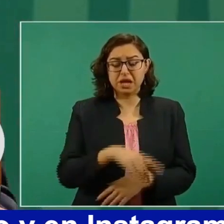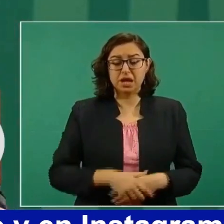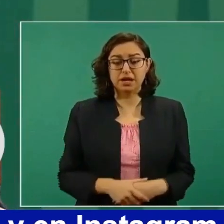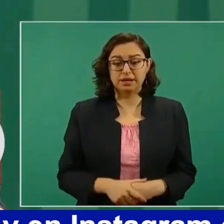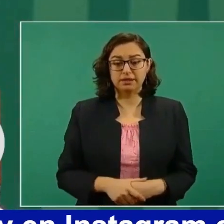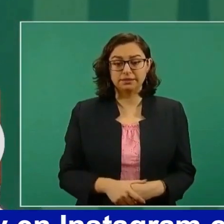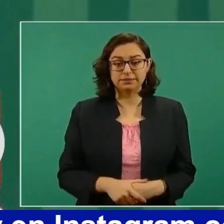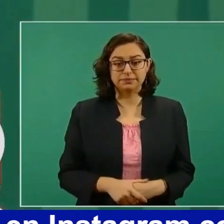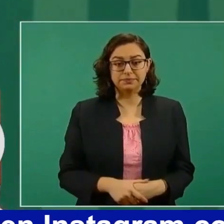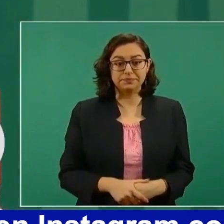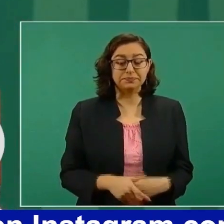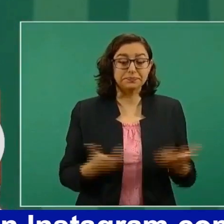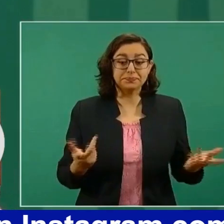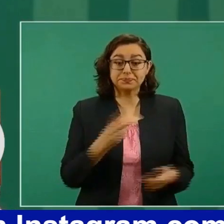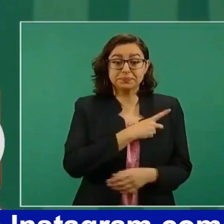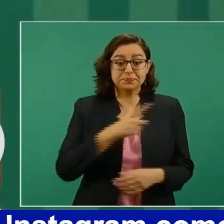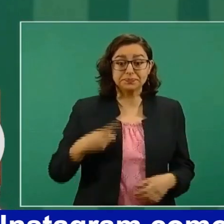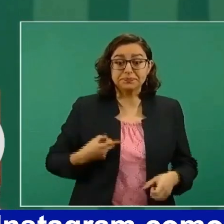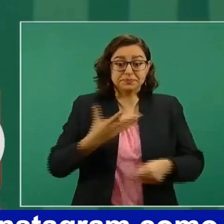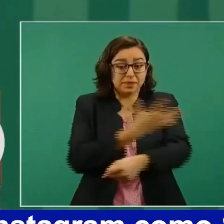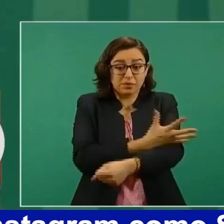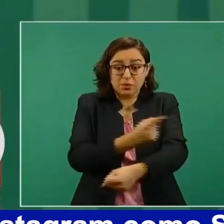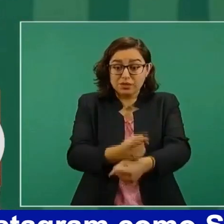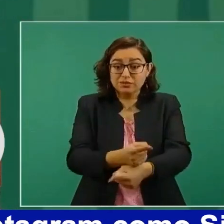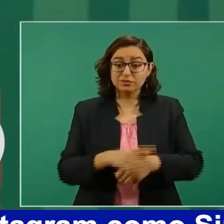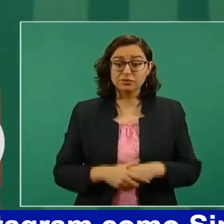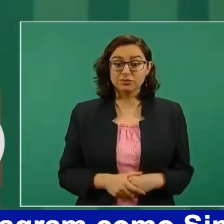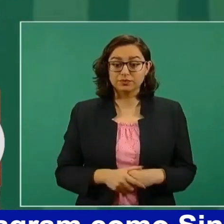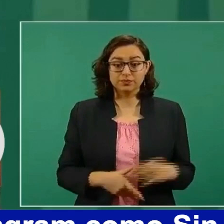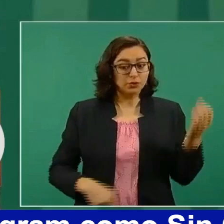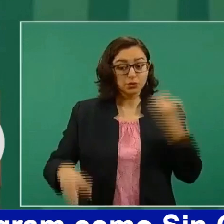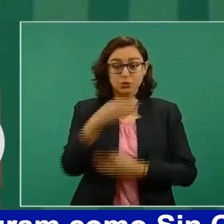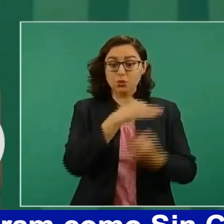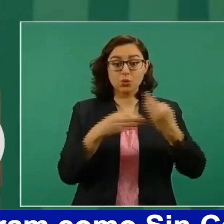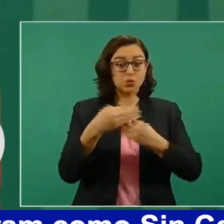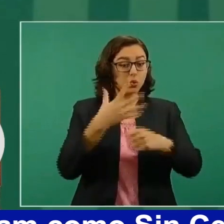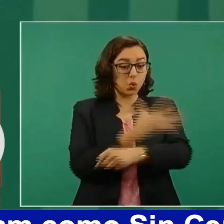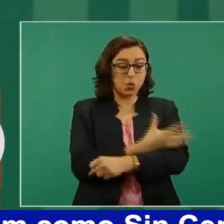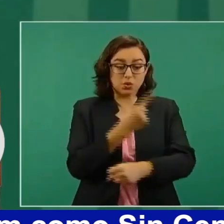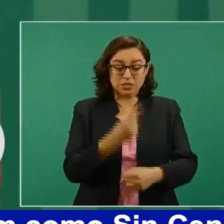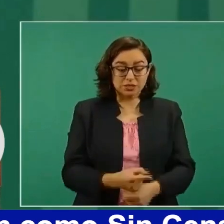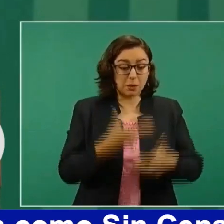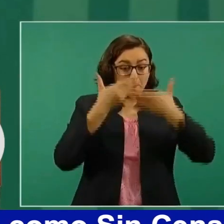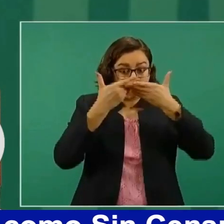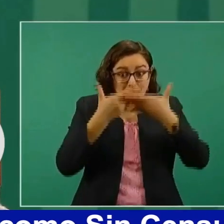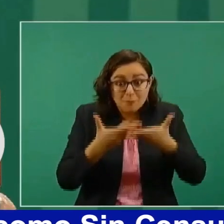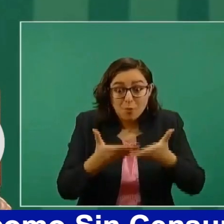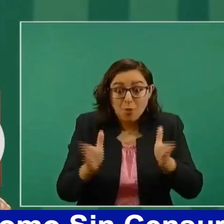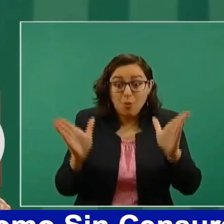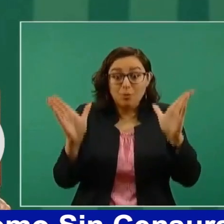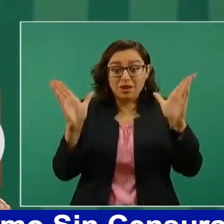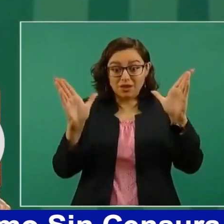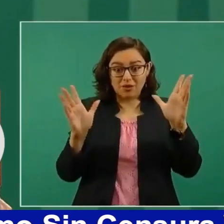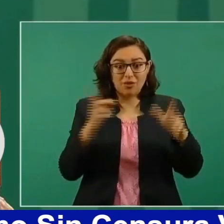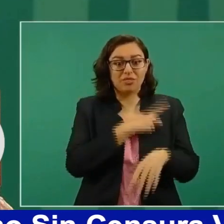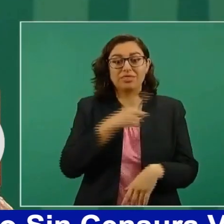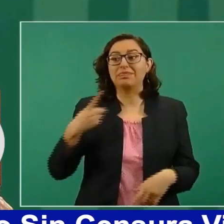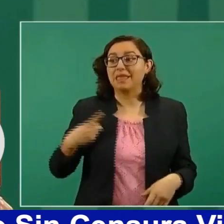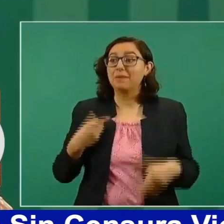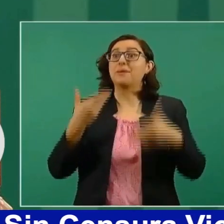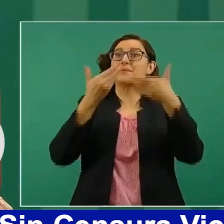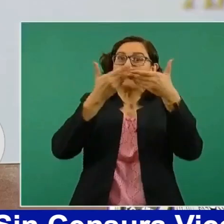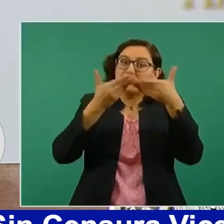transparentar todo. La vida pública tiene que ser cada vez más pública.